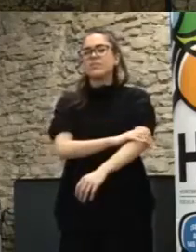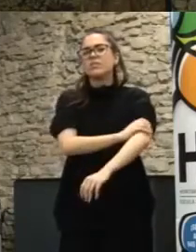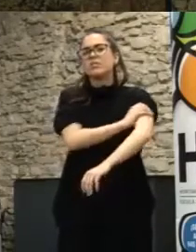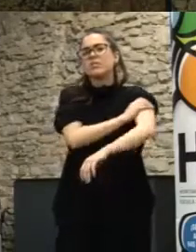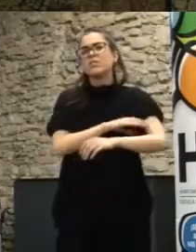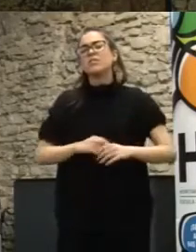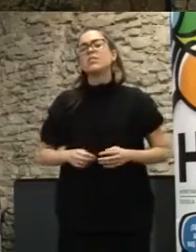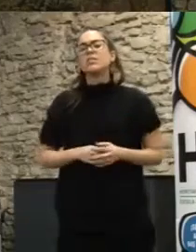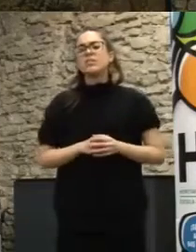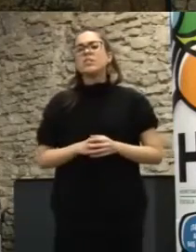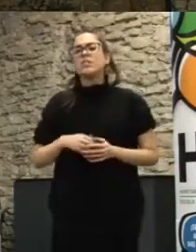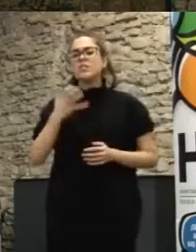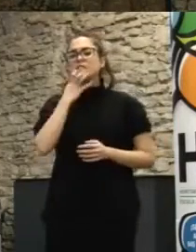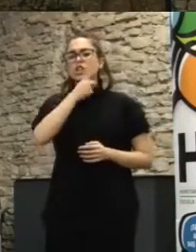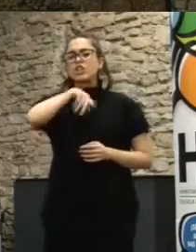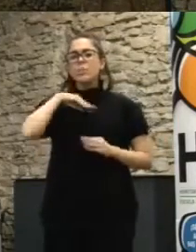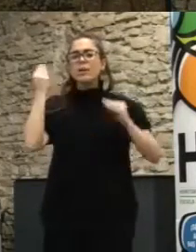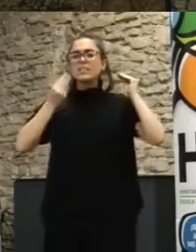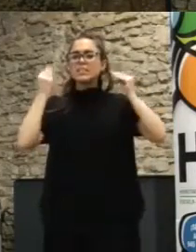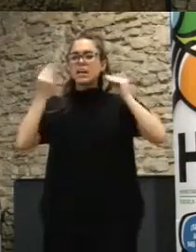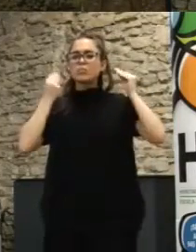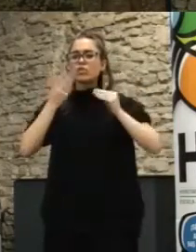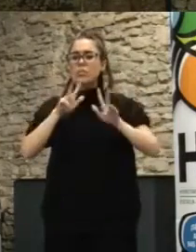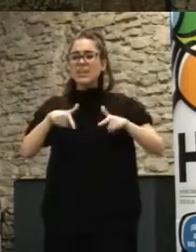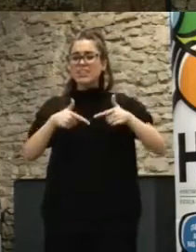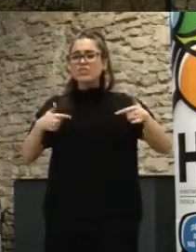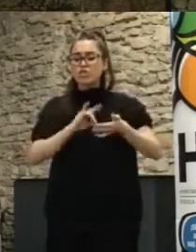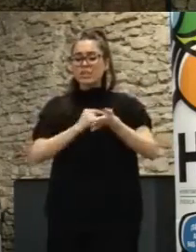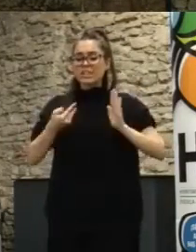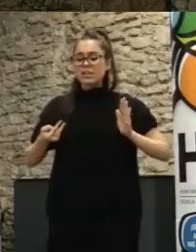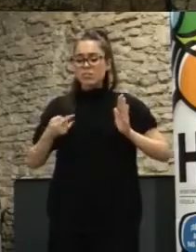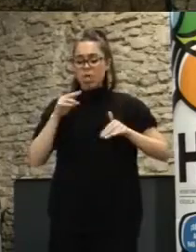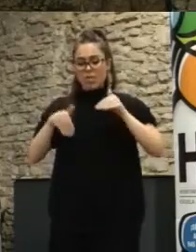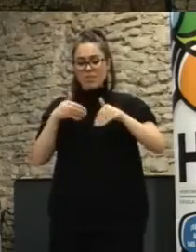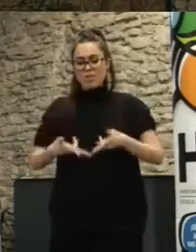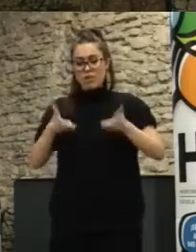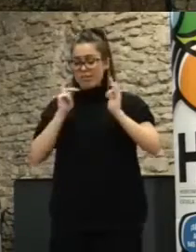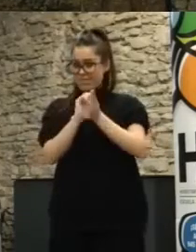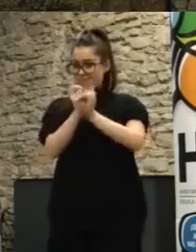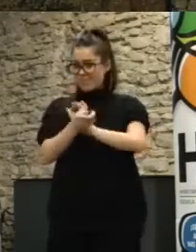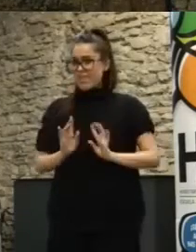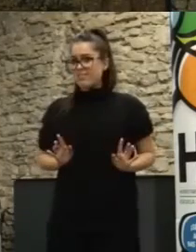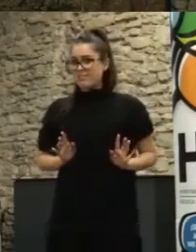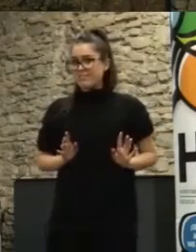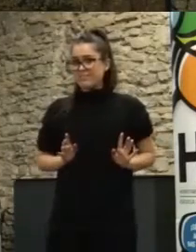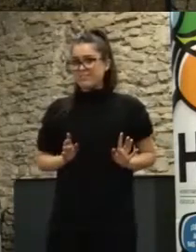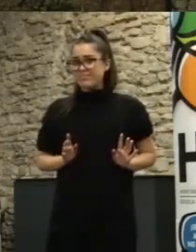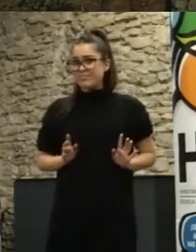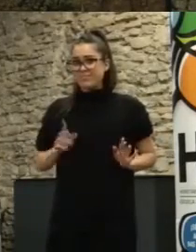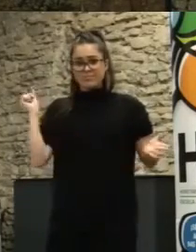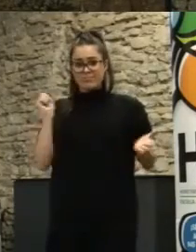si pensamos que una plataforma tecnológica cambia la democracia así a corto plazo